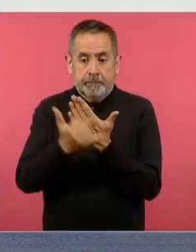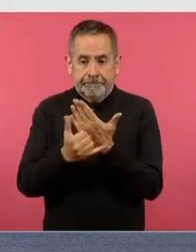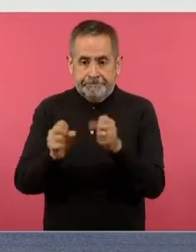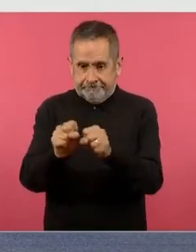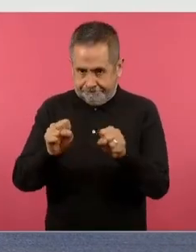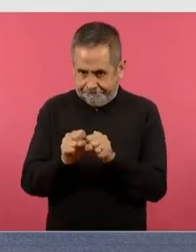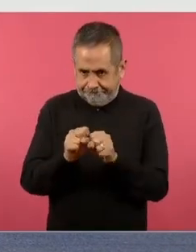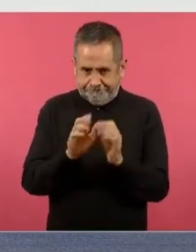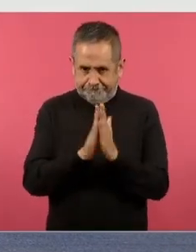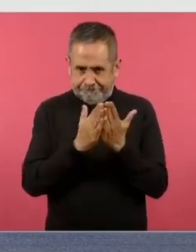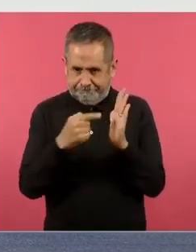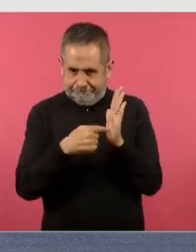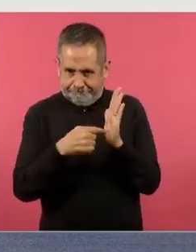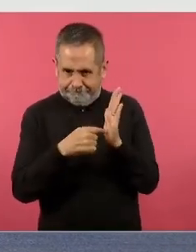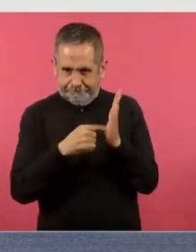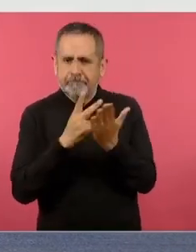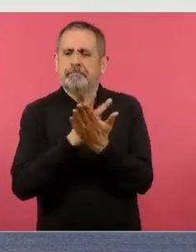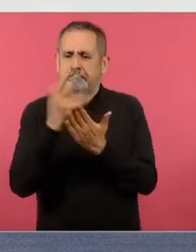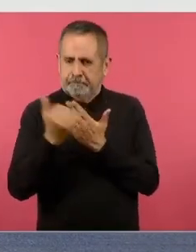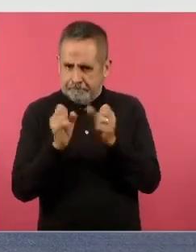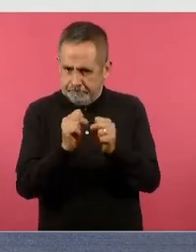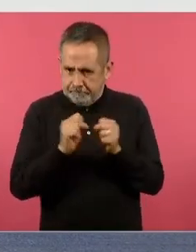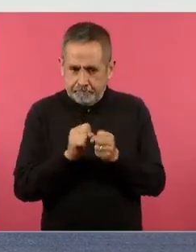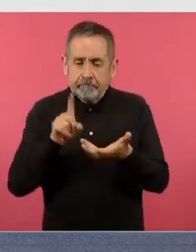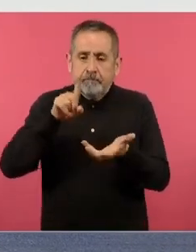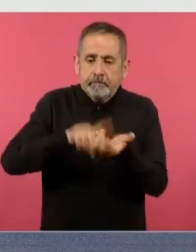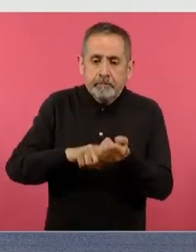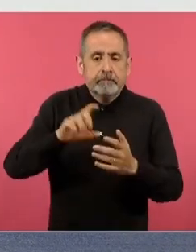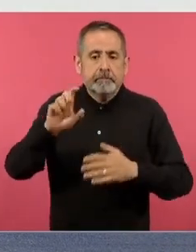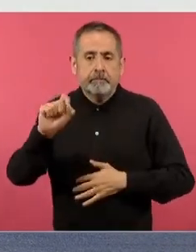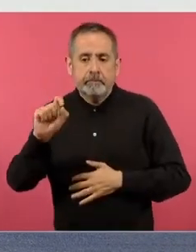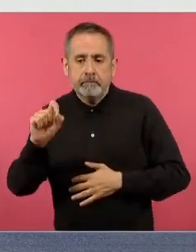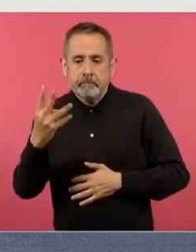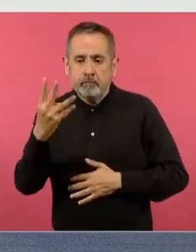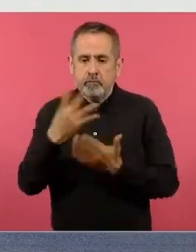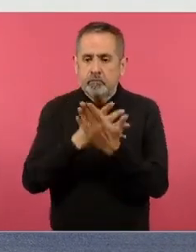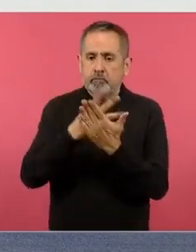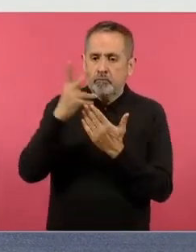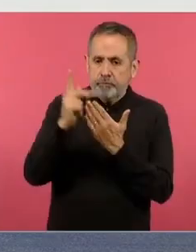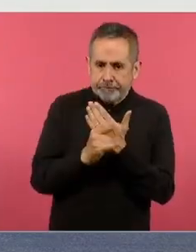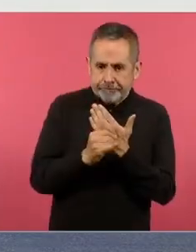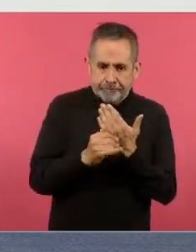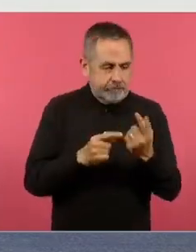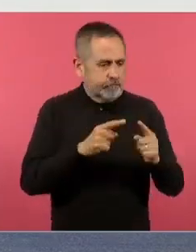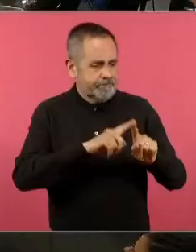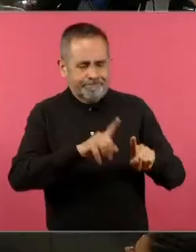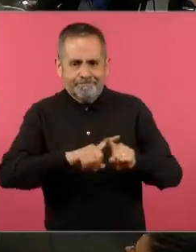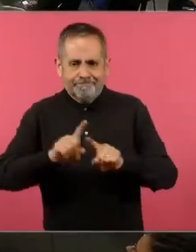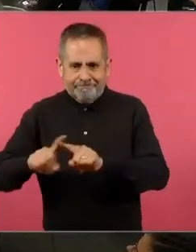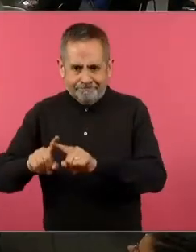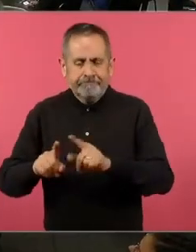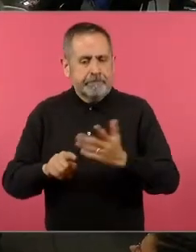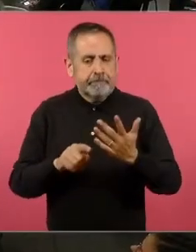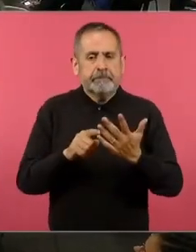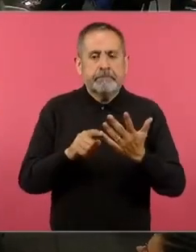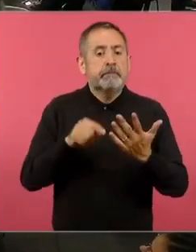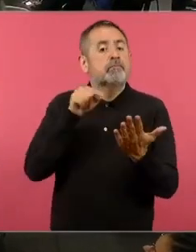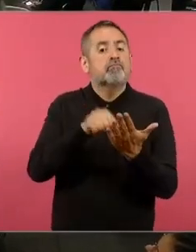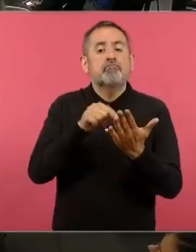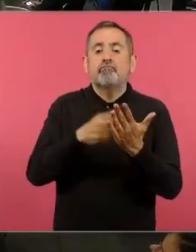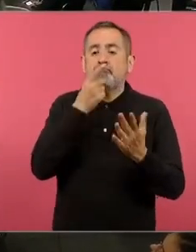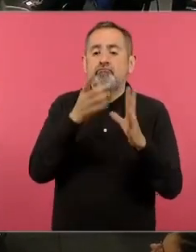vamos a encontrar un total de 24 proyectos. Estos proyectos surgen de las